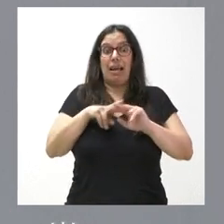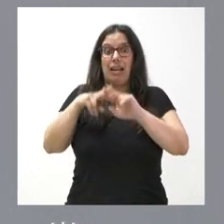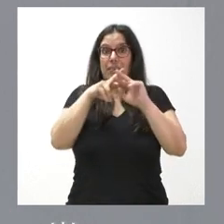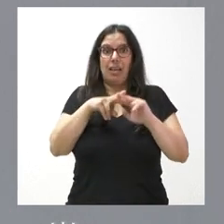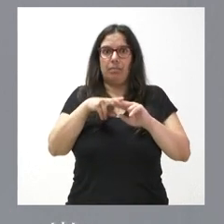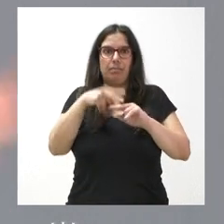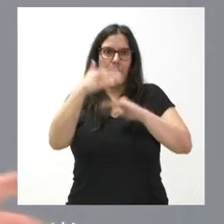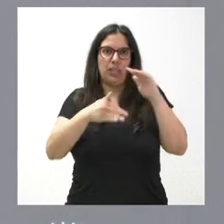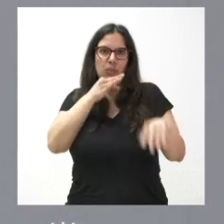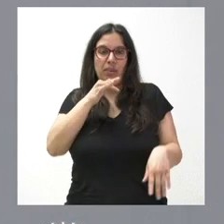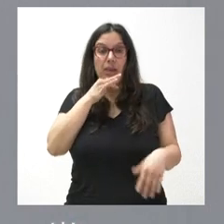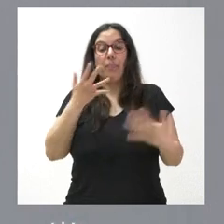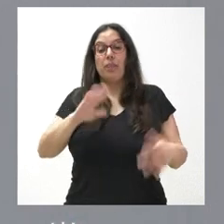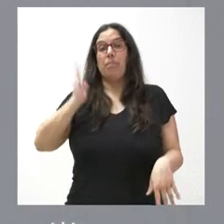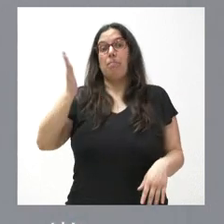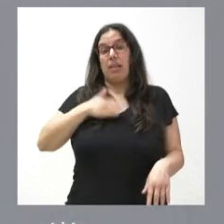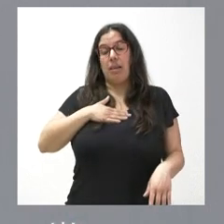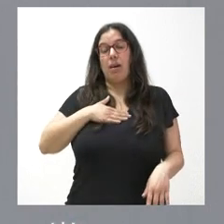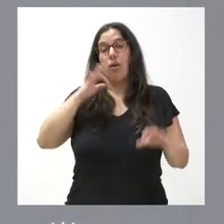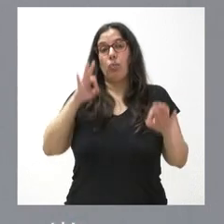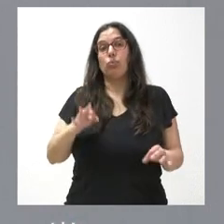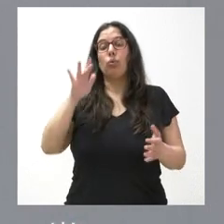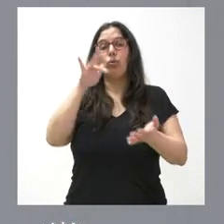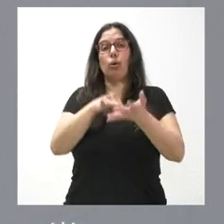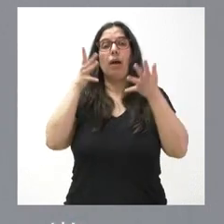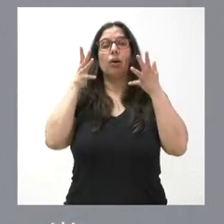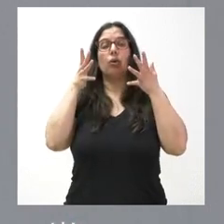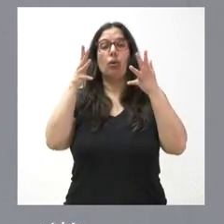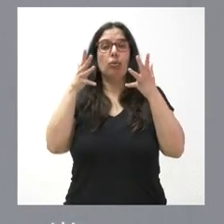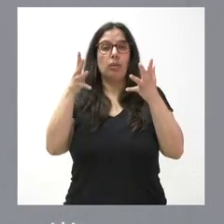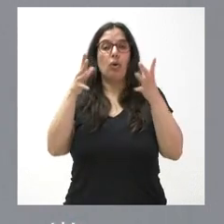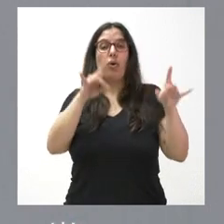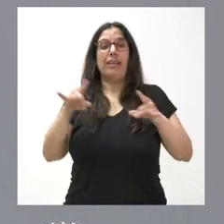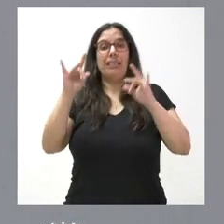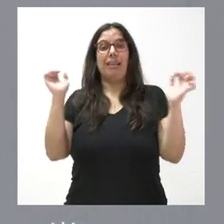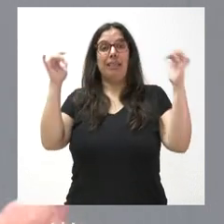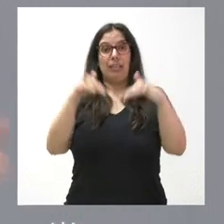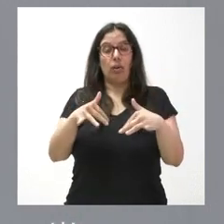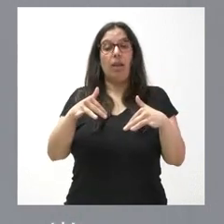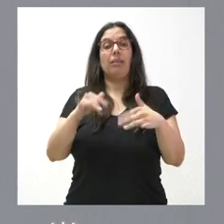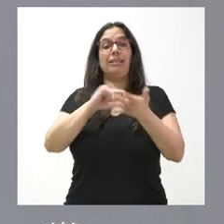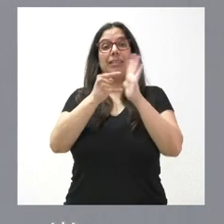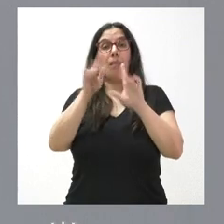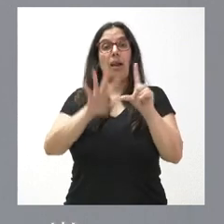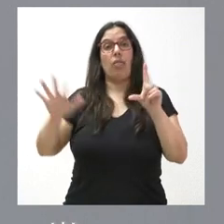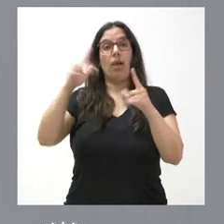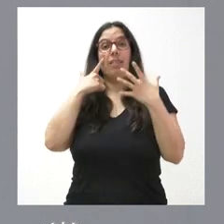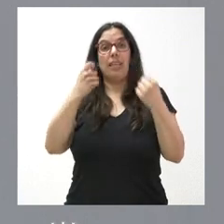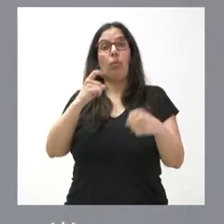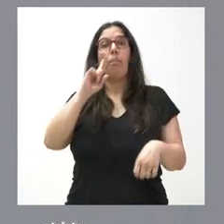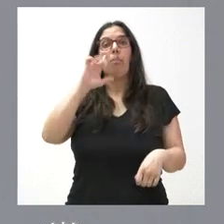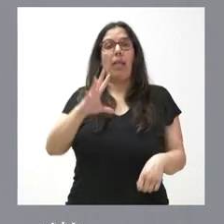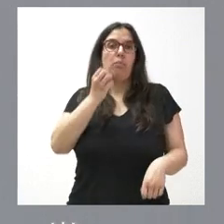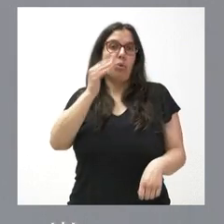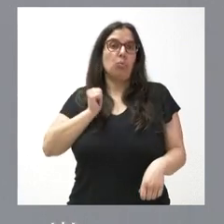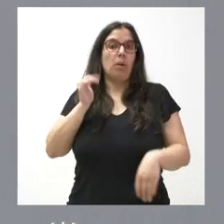de verlo. Y, visto que mañana hay un Consejo Interterritorial de Extremadura Nacional de Salud, parece buena ocasión para que todas